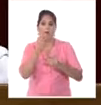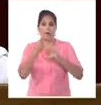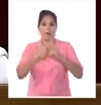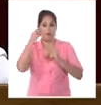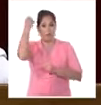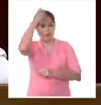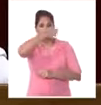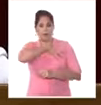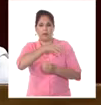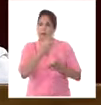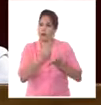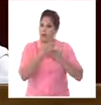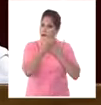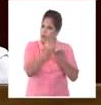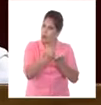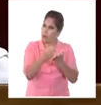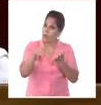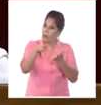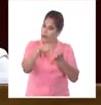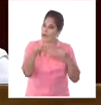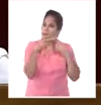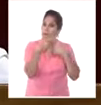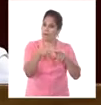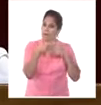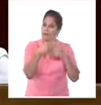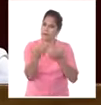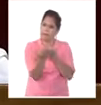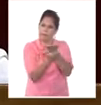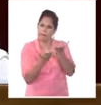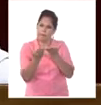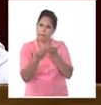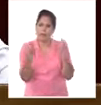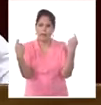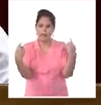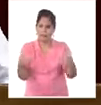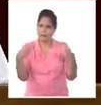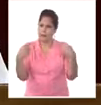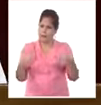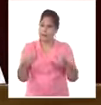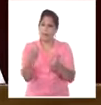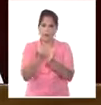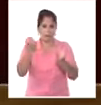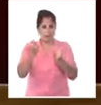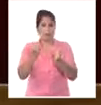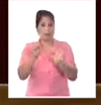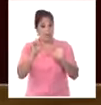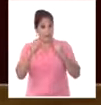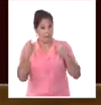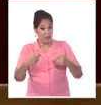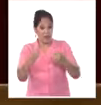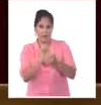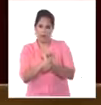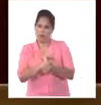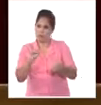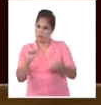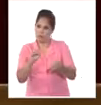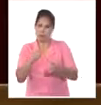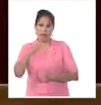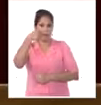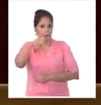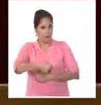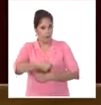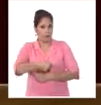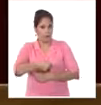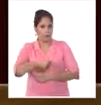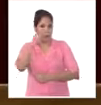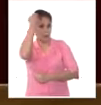apoyando la búsqueda de una solución política negociada justa y definitiva que garantice el ejercicio del legítimo derecho del pueblo palestino